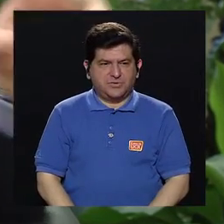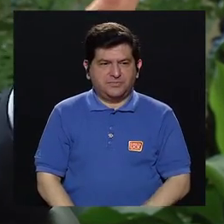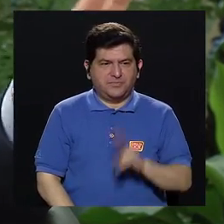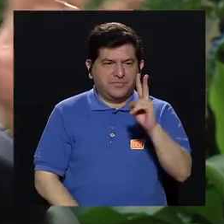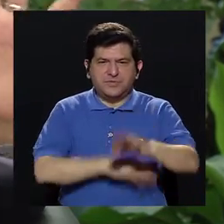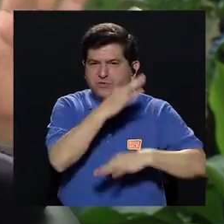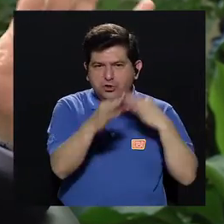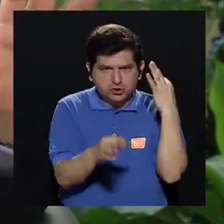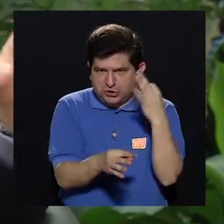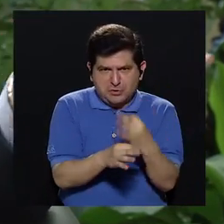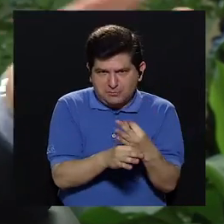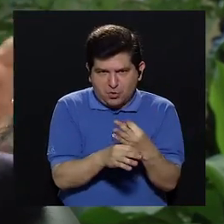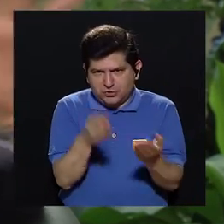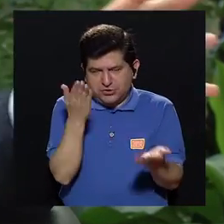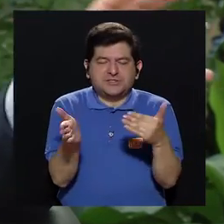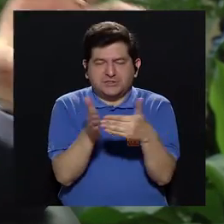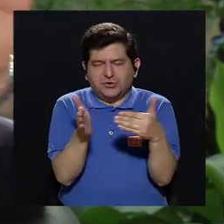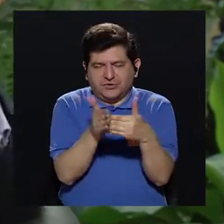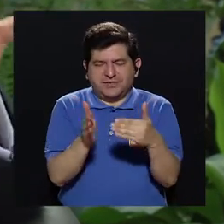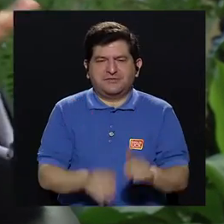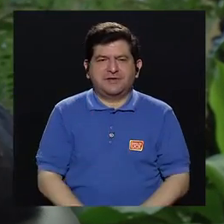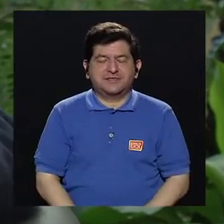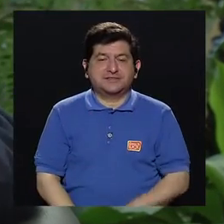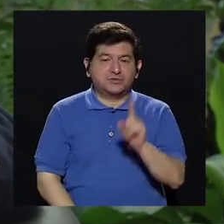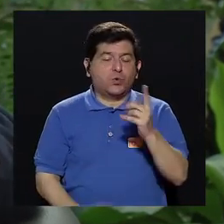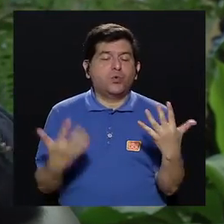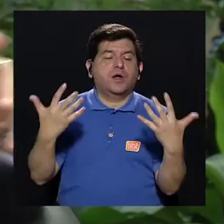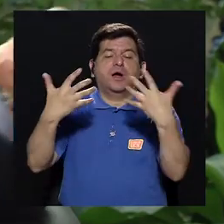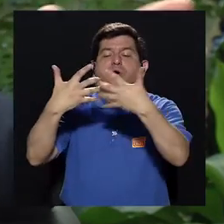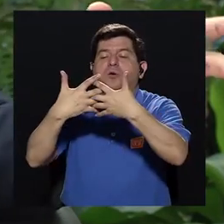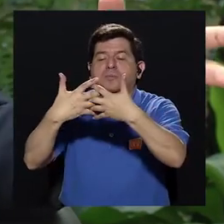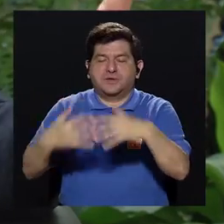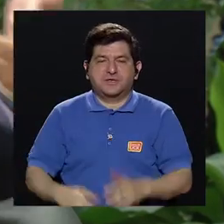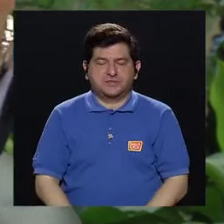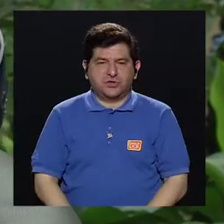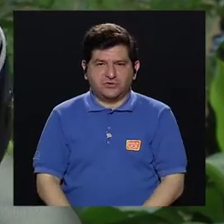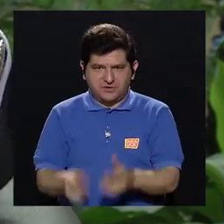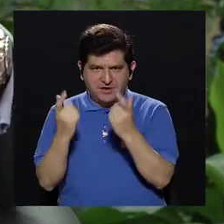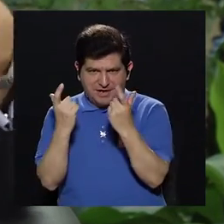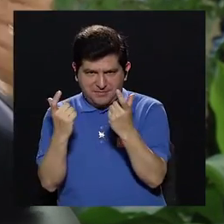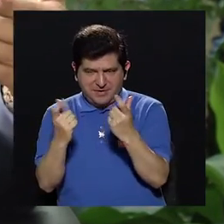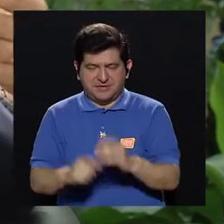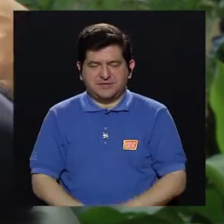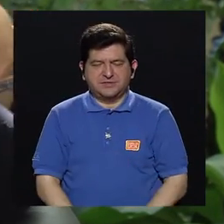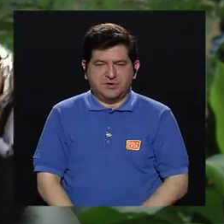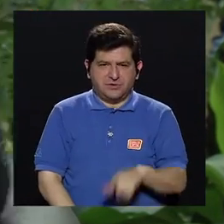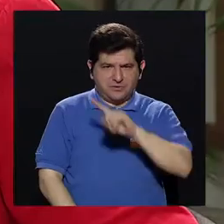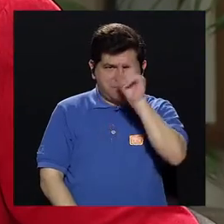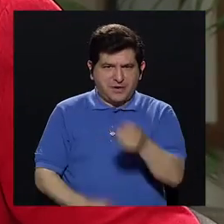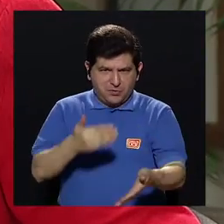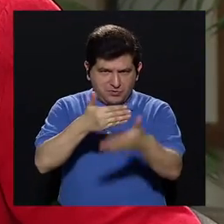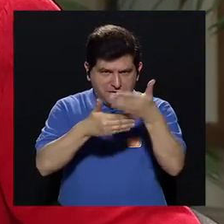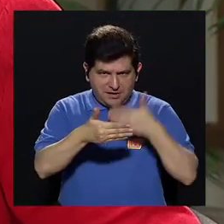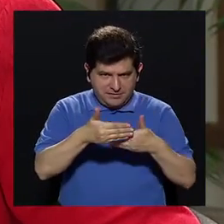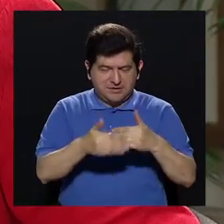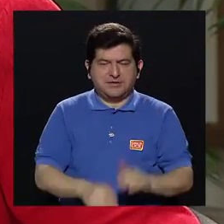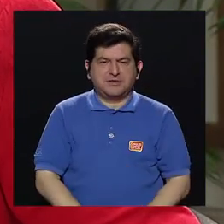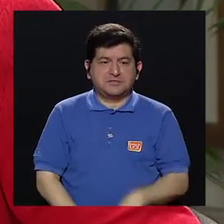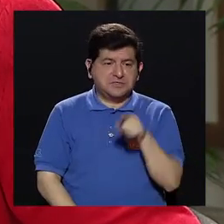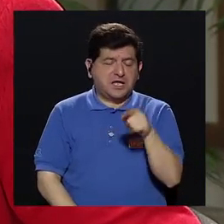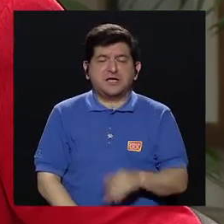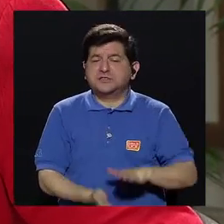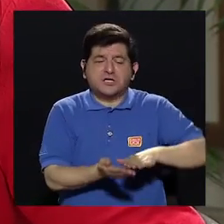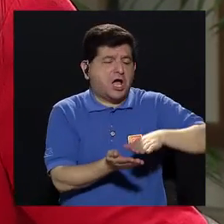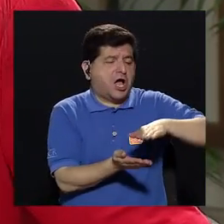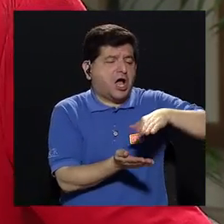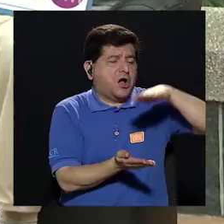vamos ver, hay dos tipos de pensiones, tal vez volviendo a esto, las complementarias y de capitalización, la pregunta que usted me hizo al principio, eso es simplemente